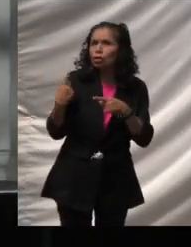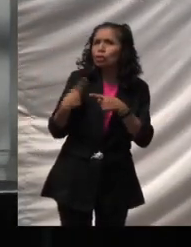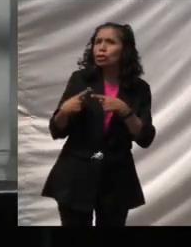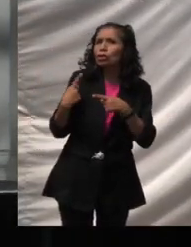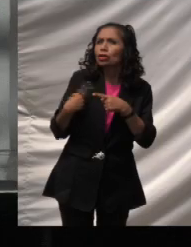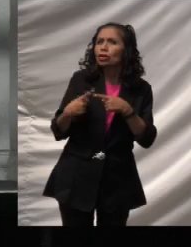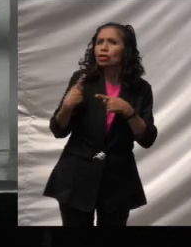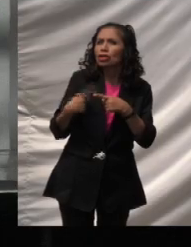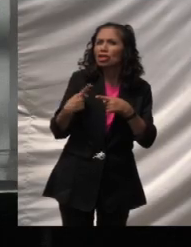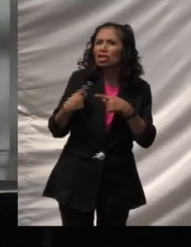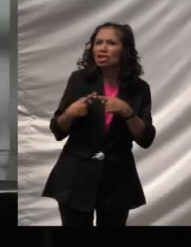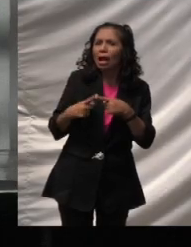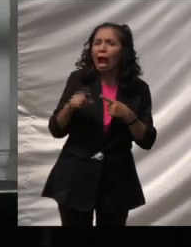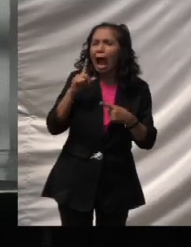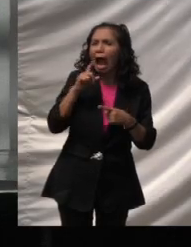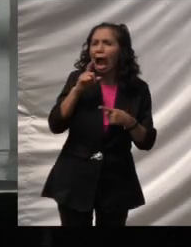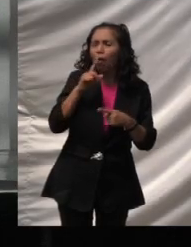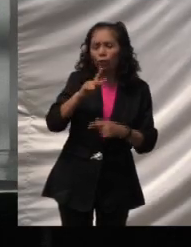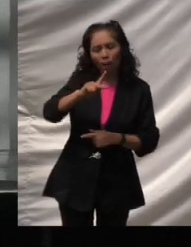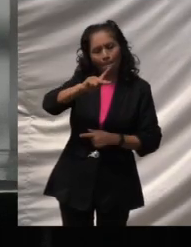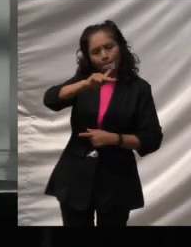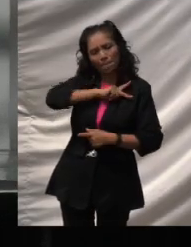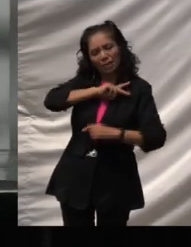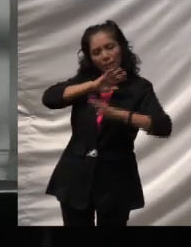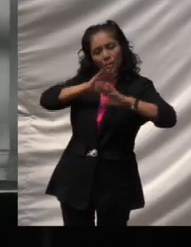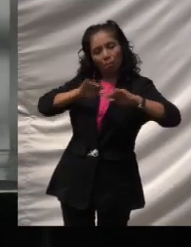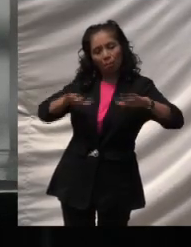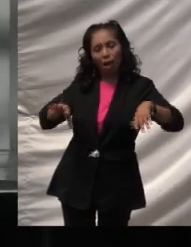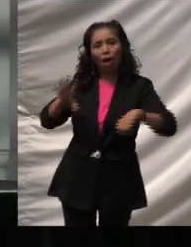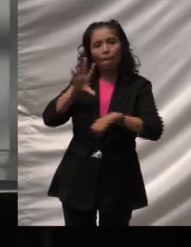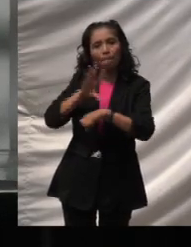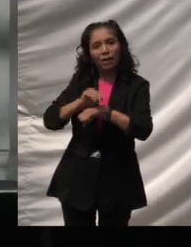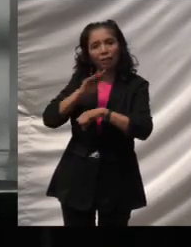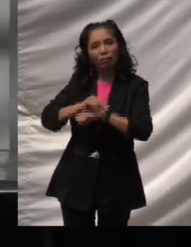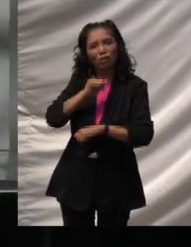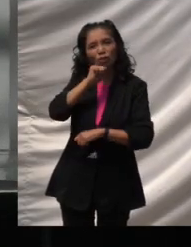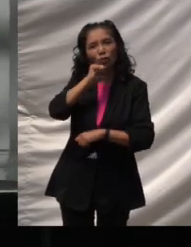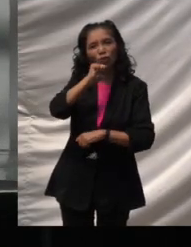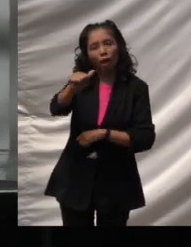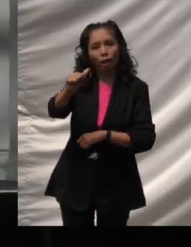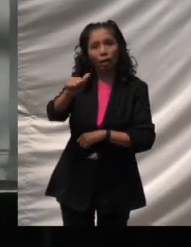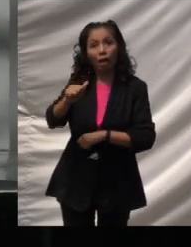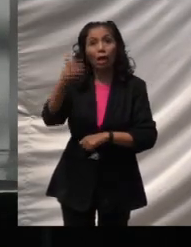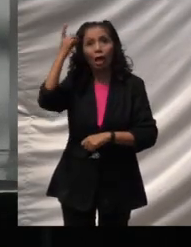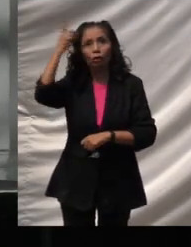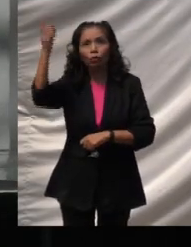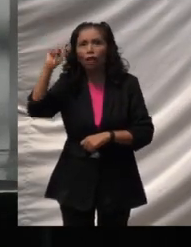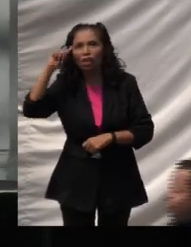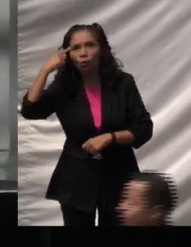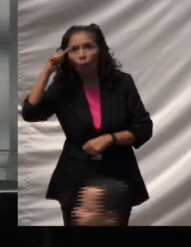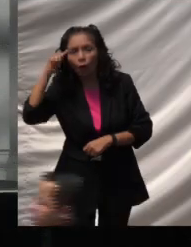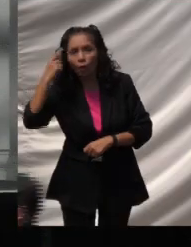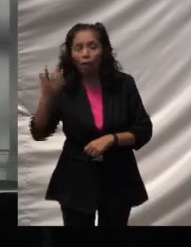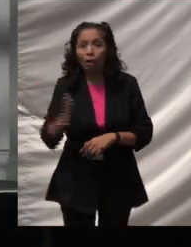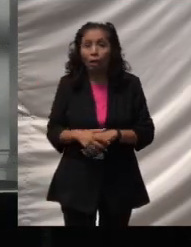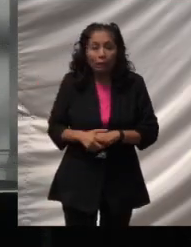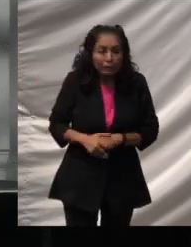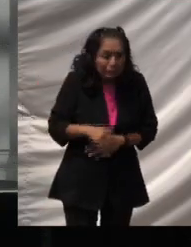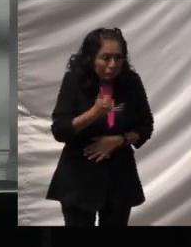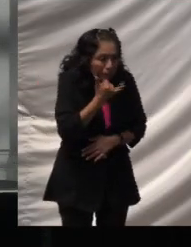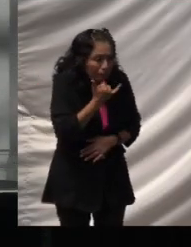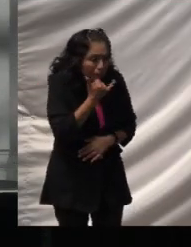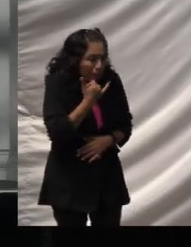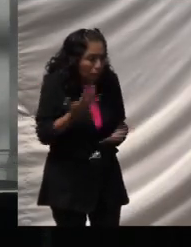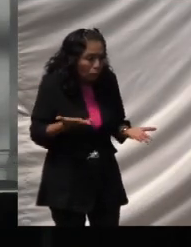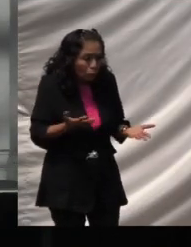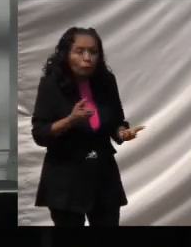atreve a agarrar agua de mi mar sin mi permiso? —dijo la diosa enojada. —Sólo quería un poco de